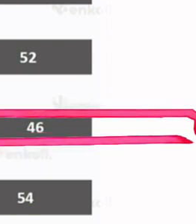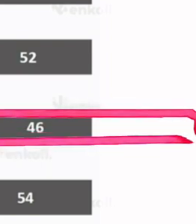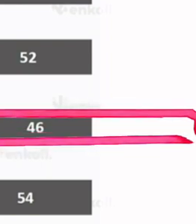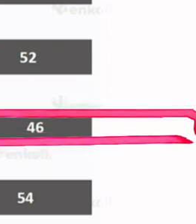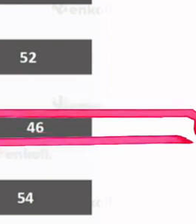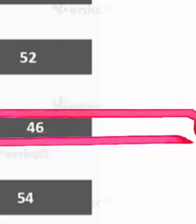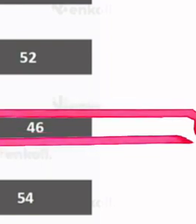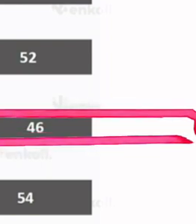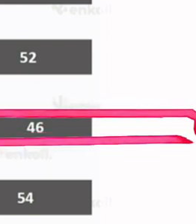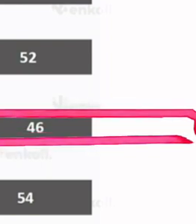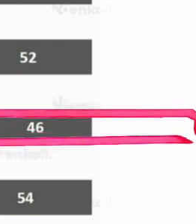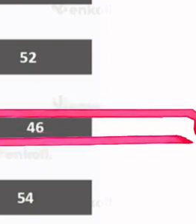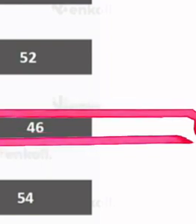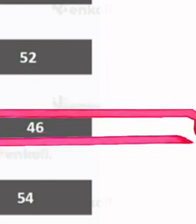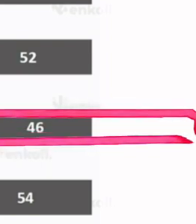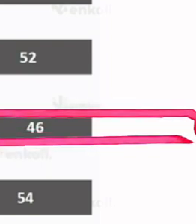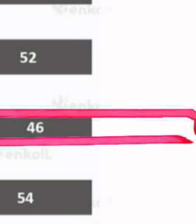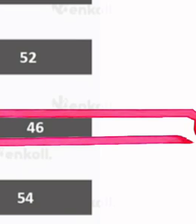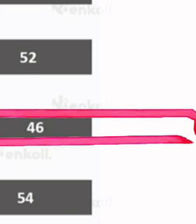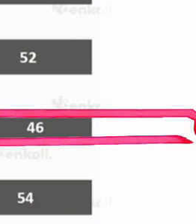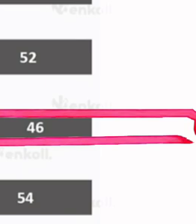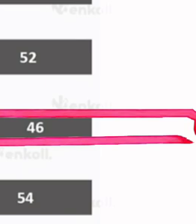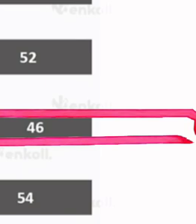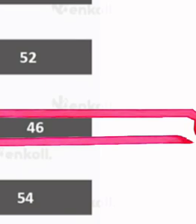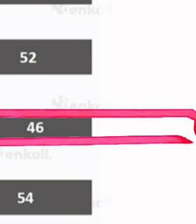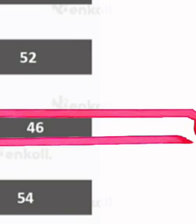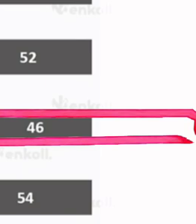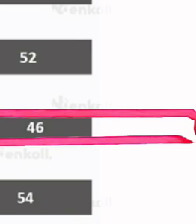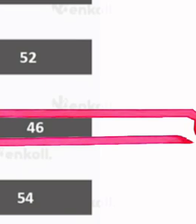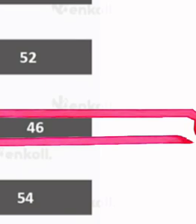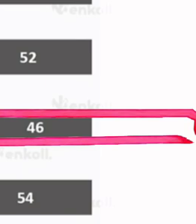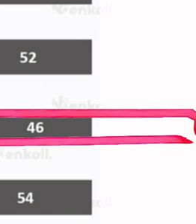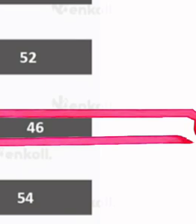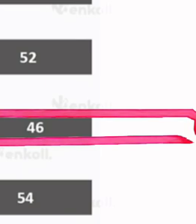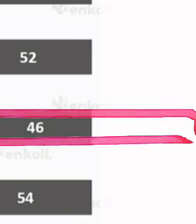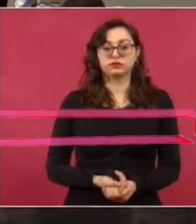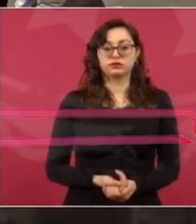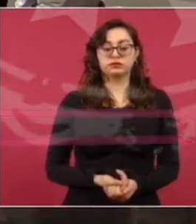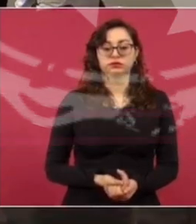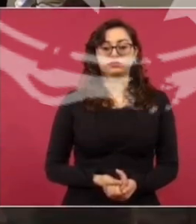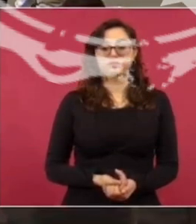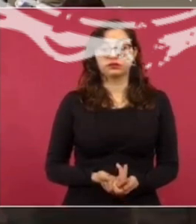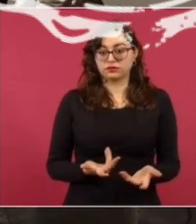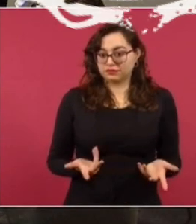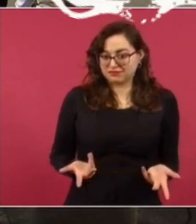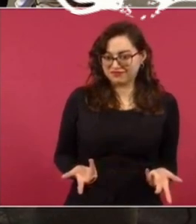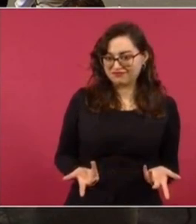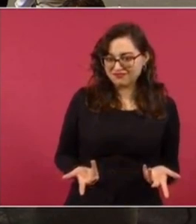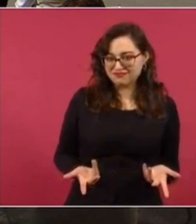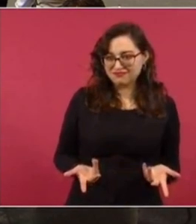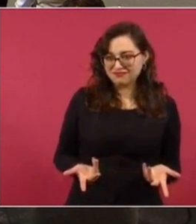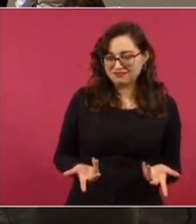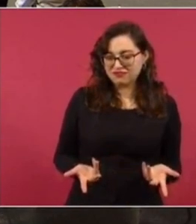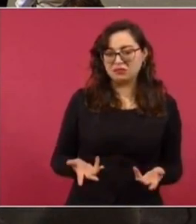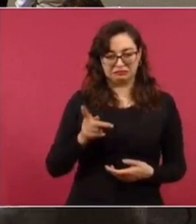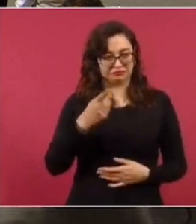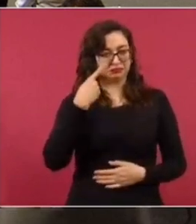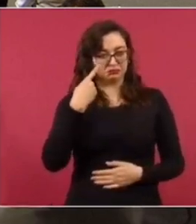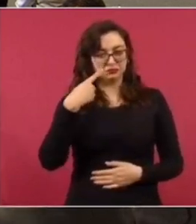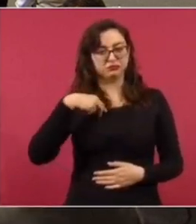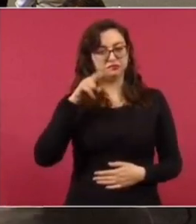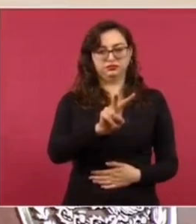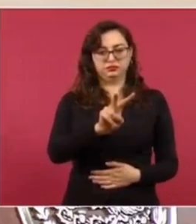enterado. 52%. ¿No estaba enterado? 48%. El otro día veía yo que sacaron unos videos